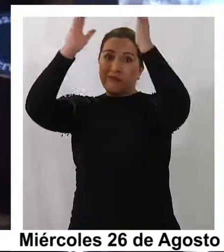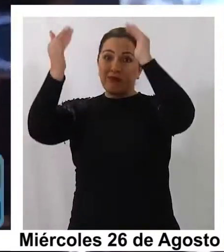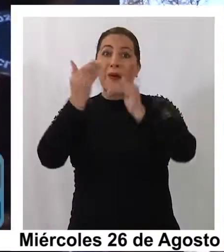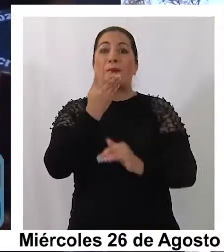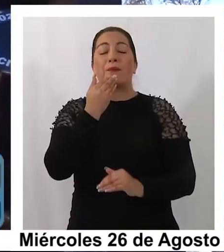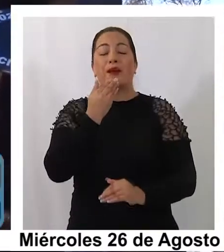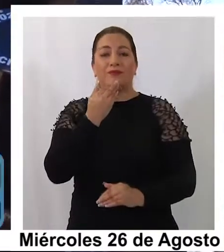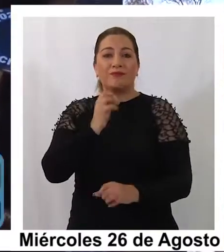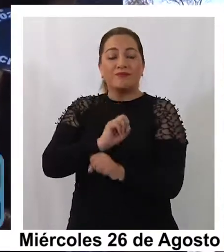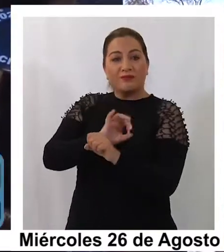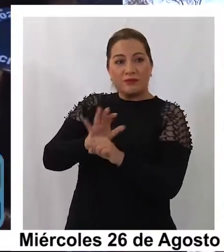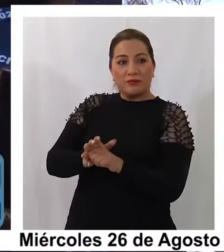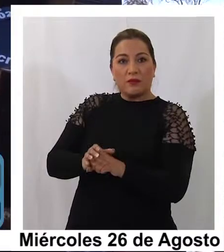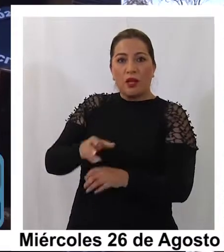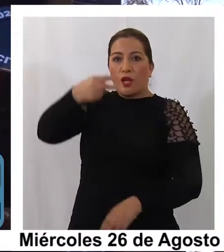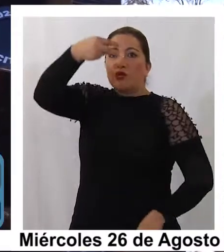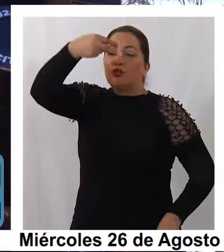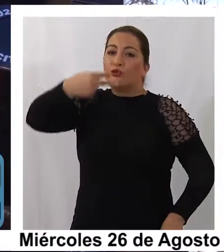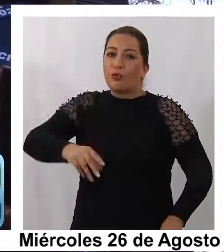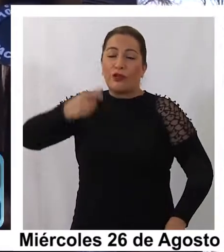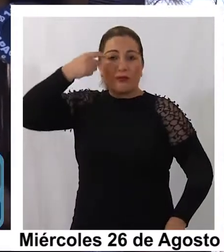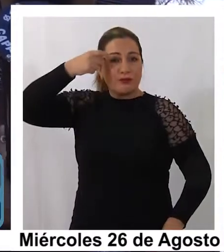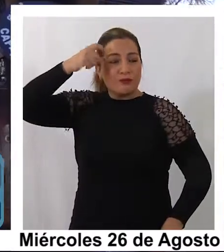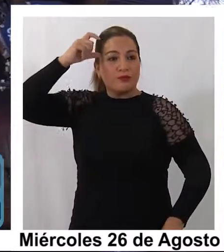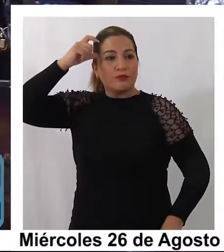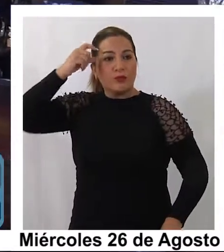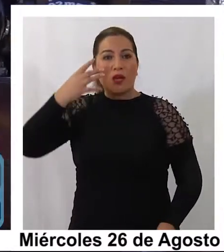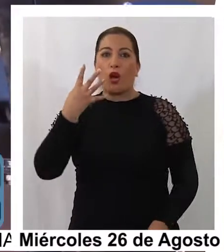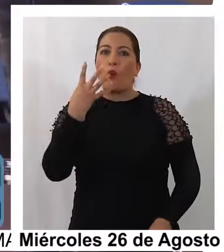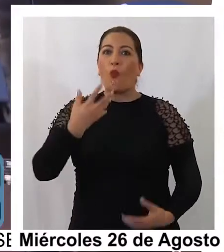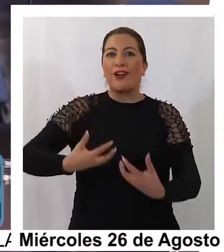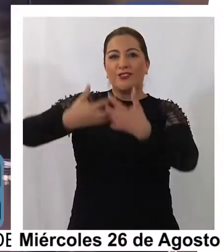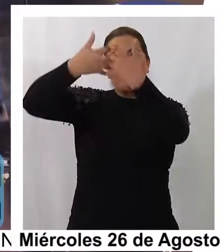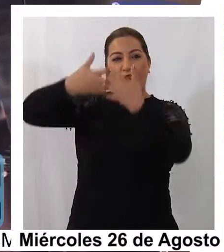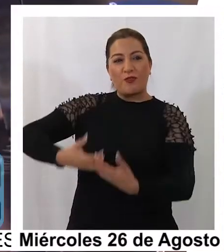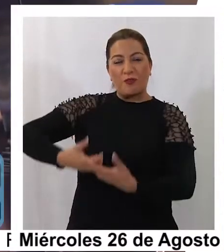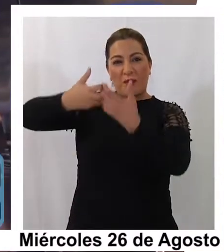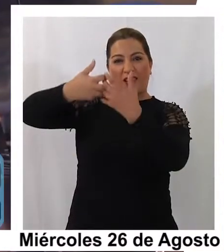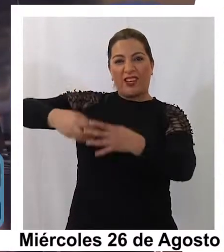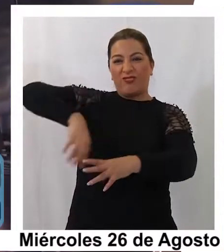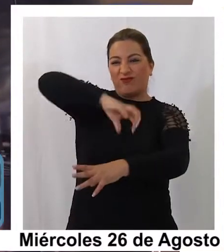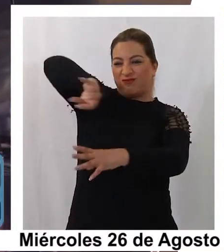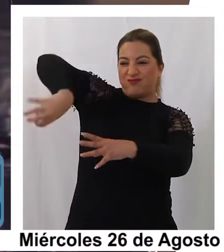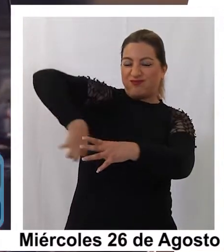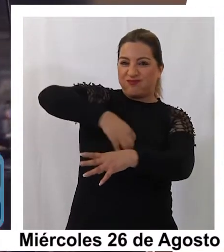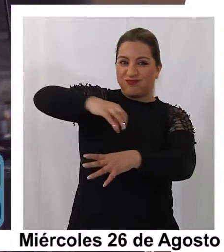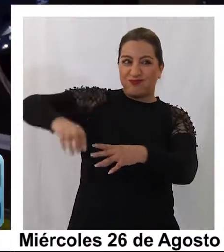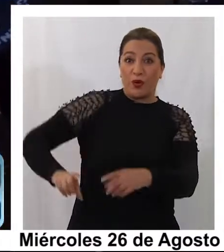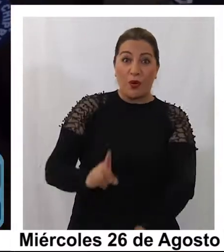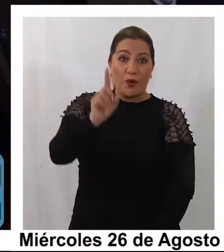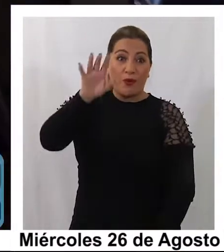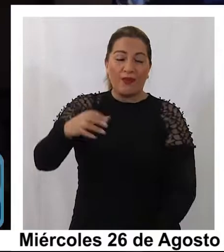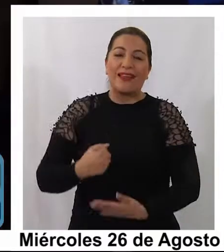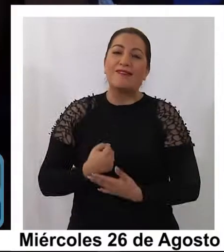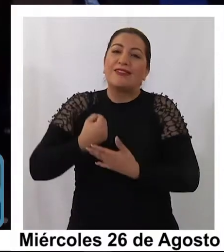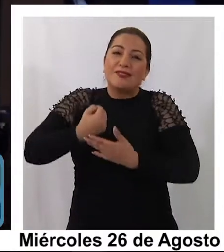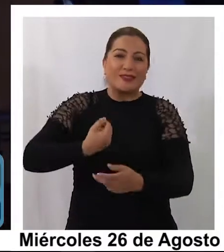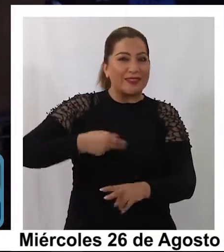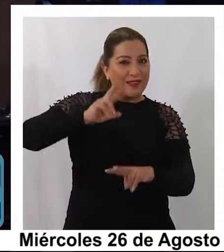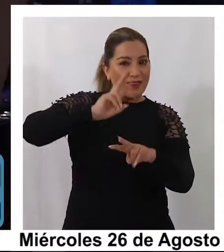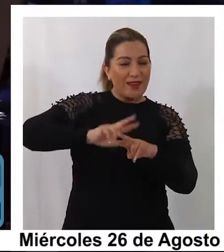sanitaria, los ganaderos de la zona recibieron cuatro máquinas trituradoras autónomas que les ayudarán a